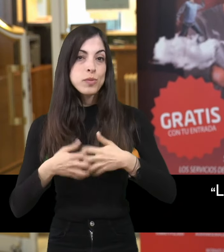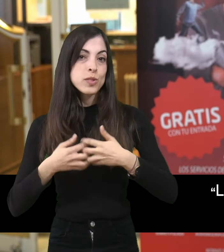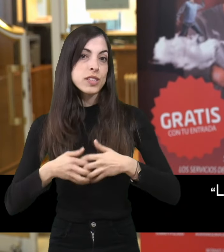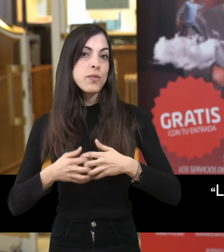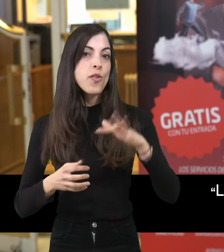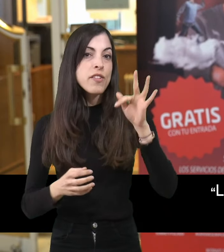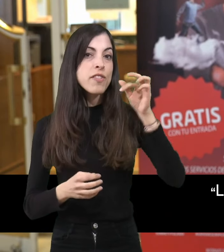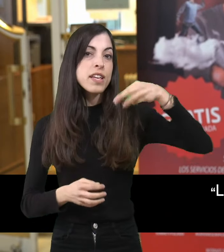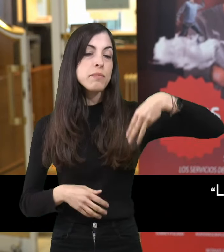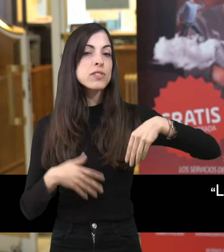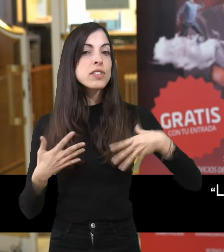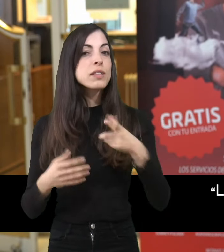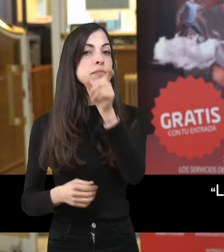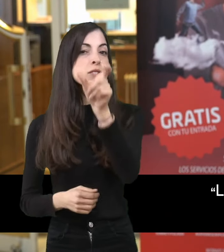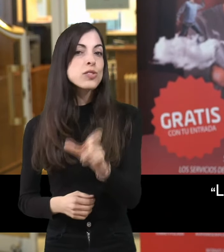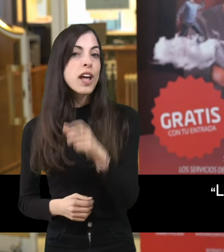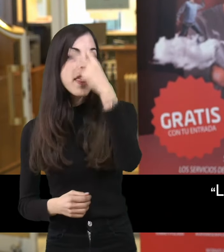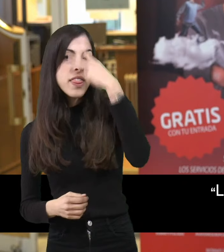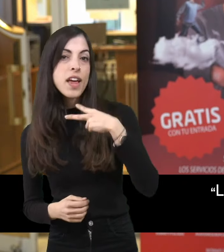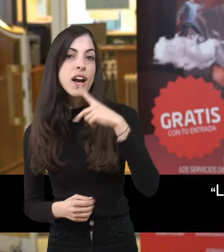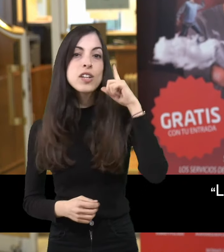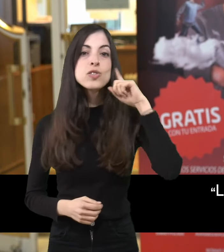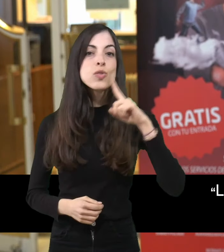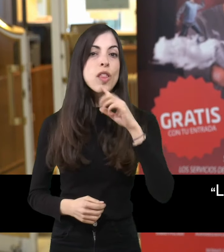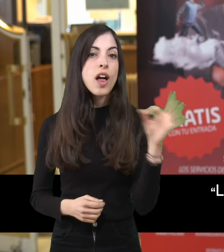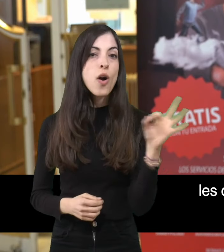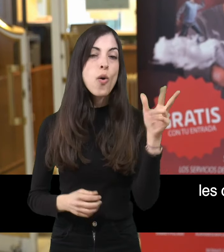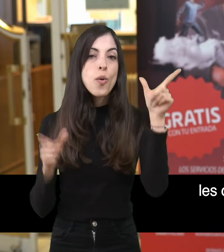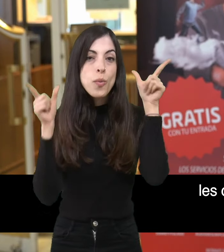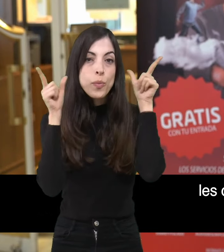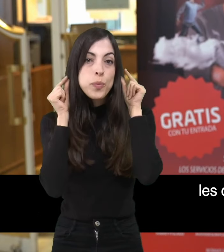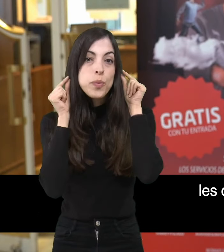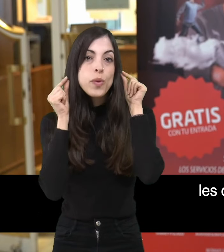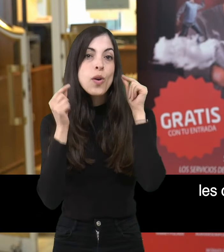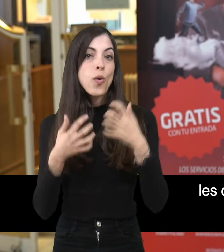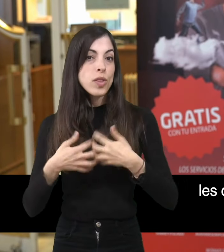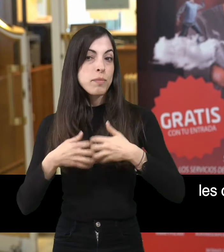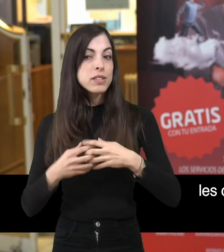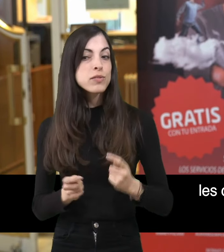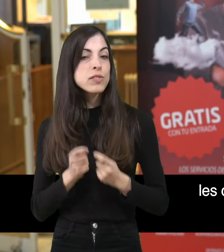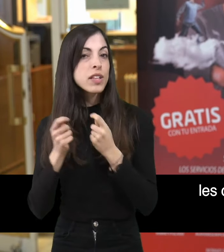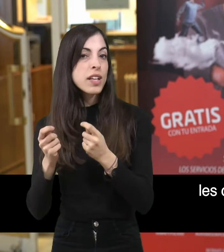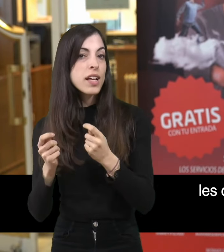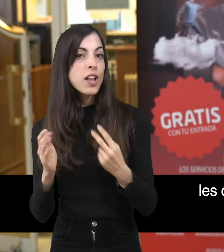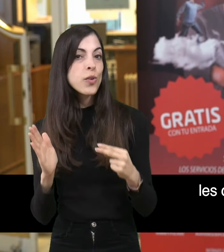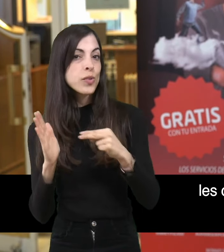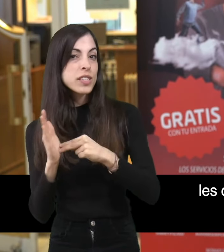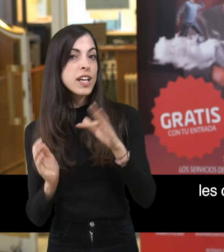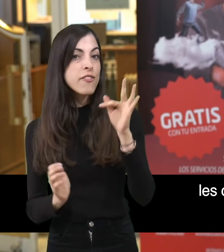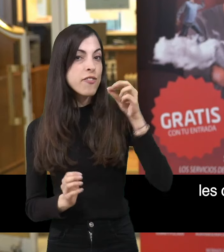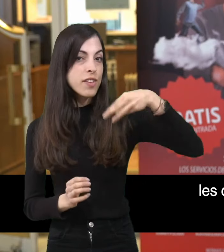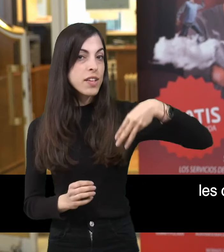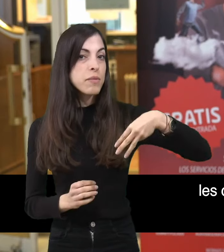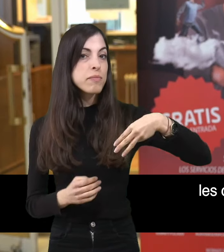FM y a cada persona ciega, sorda o con pérdida auditiva le damos un dispositivo que recibe